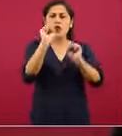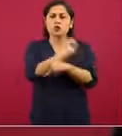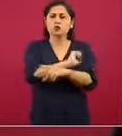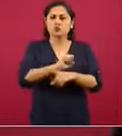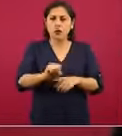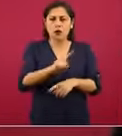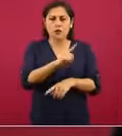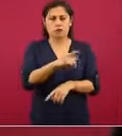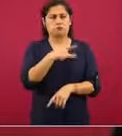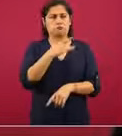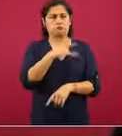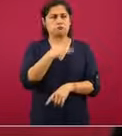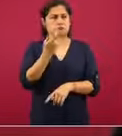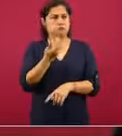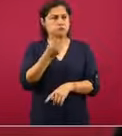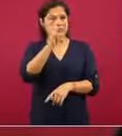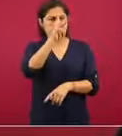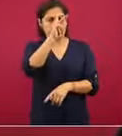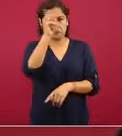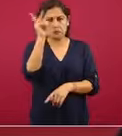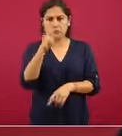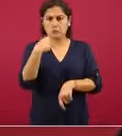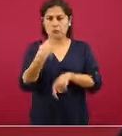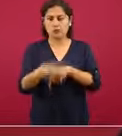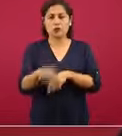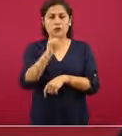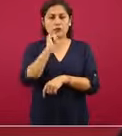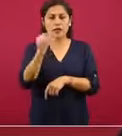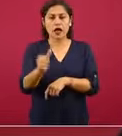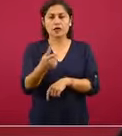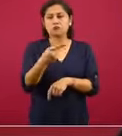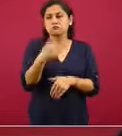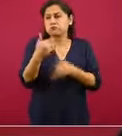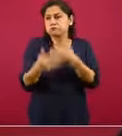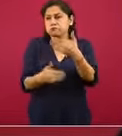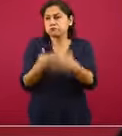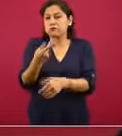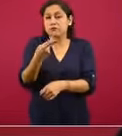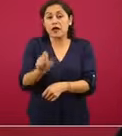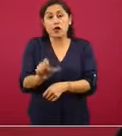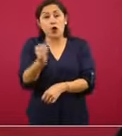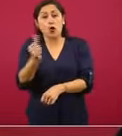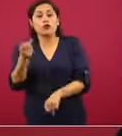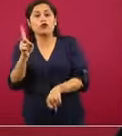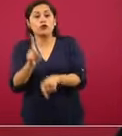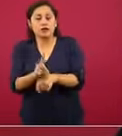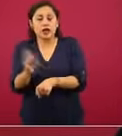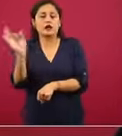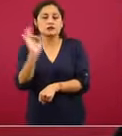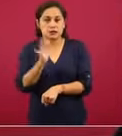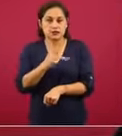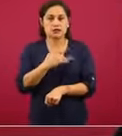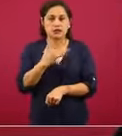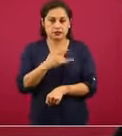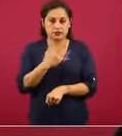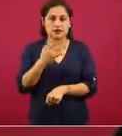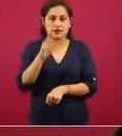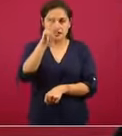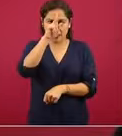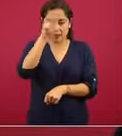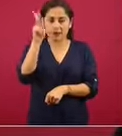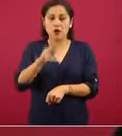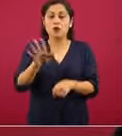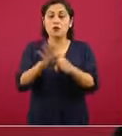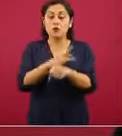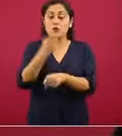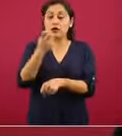síntomas, no tenía dificultad para respirar, pero al día siguiente lo puede presentar. Entonces, por eso esta necesidad de monitorear. Y